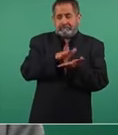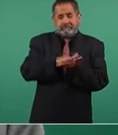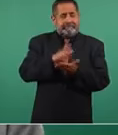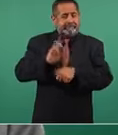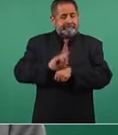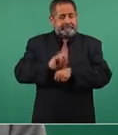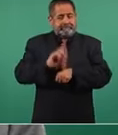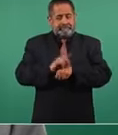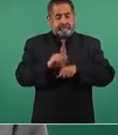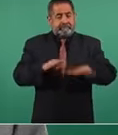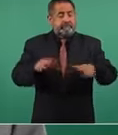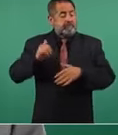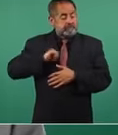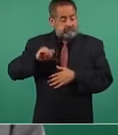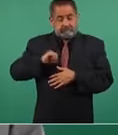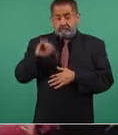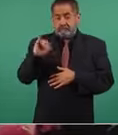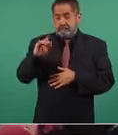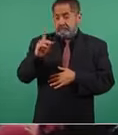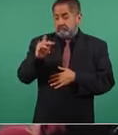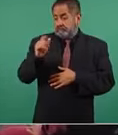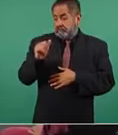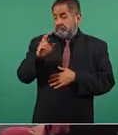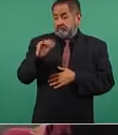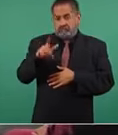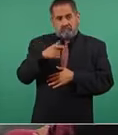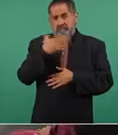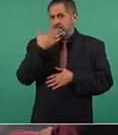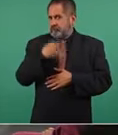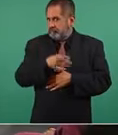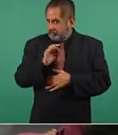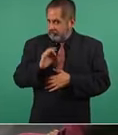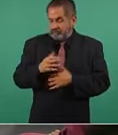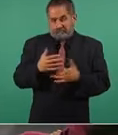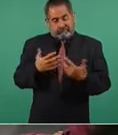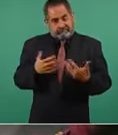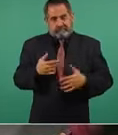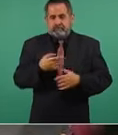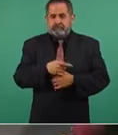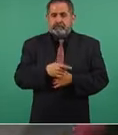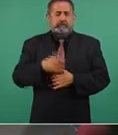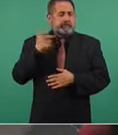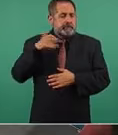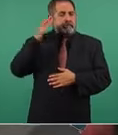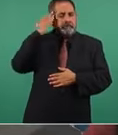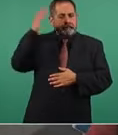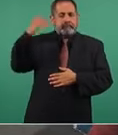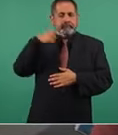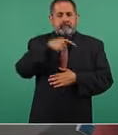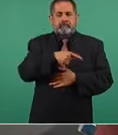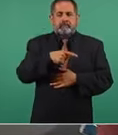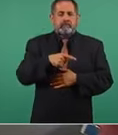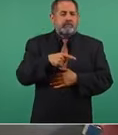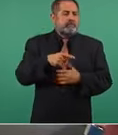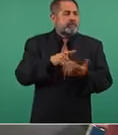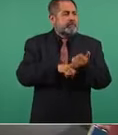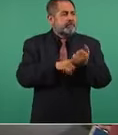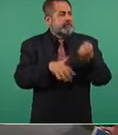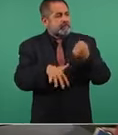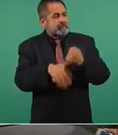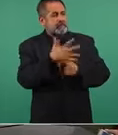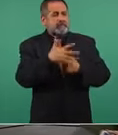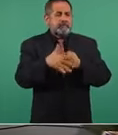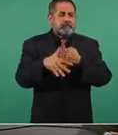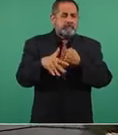en el imparcial. No, ese sí. Cuando todavía en México había 15, 18